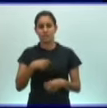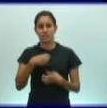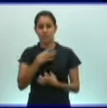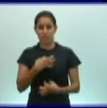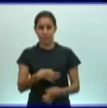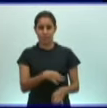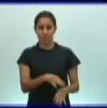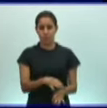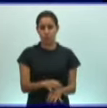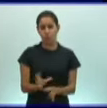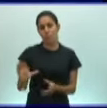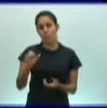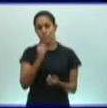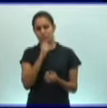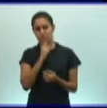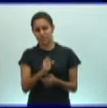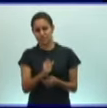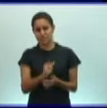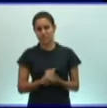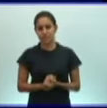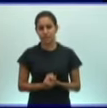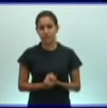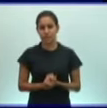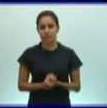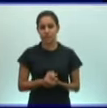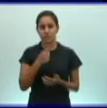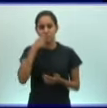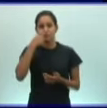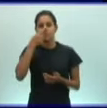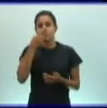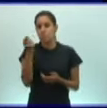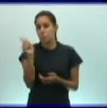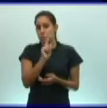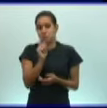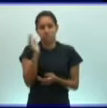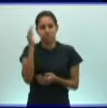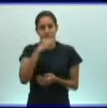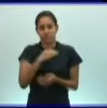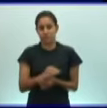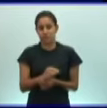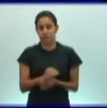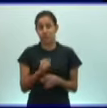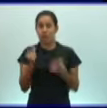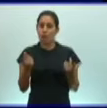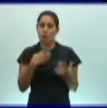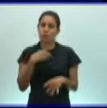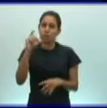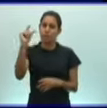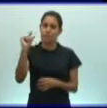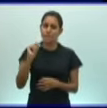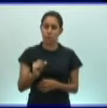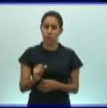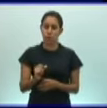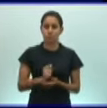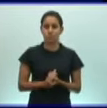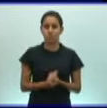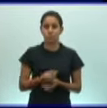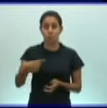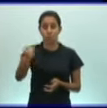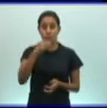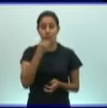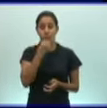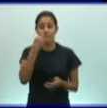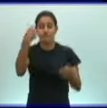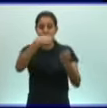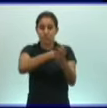poro excretor y carecen de sistema respiratorio y circulatorio. Ustedes pueden profundizar en las páginas